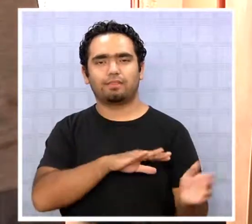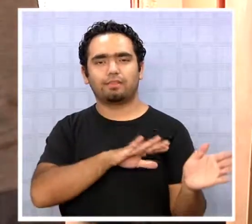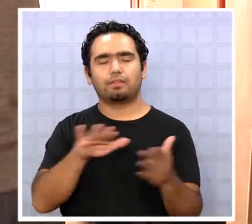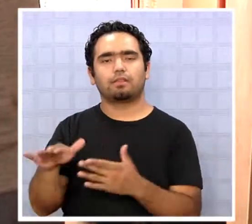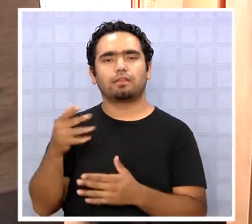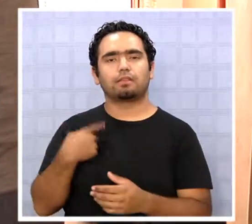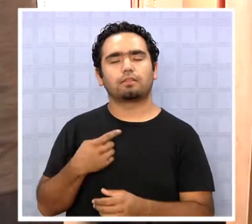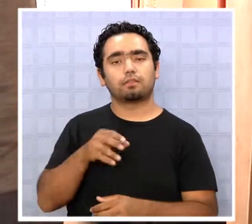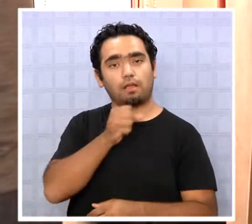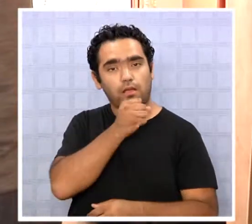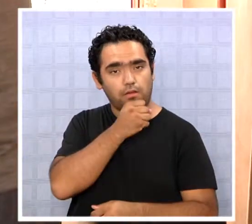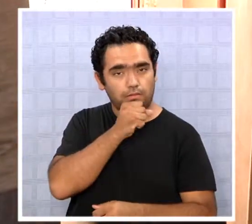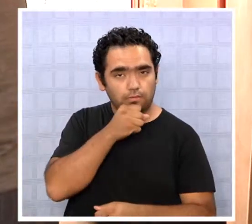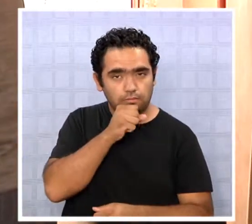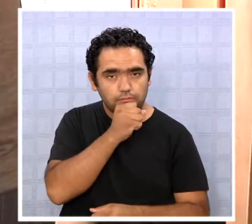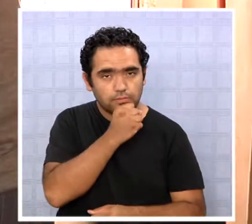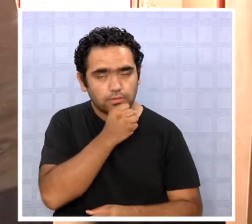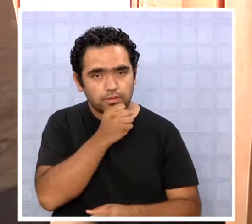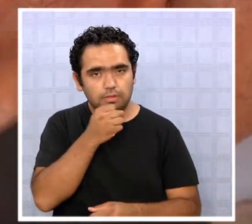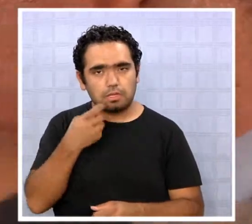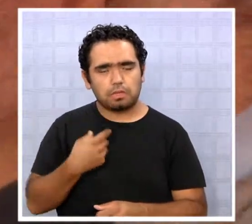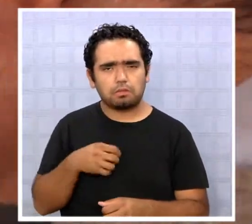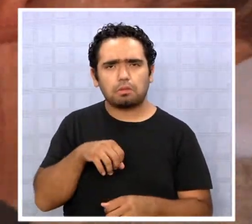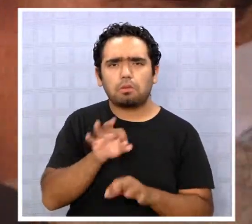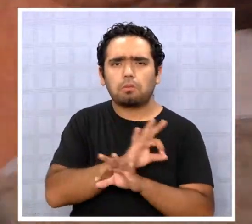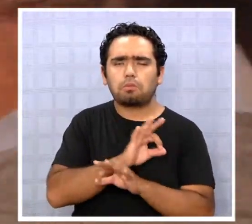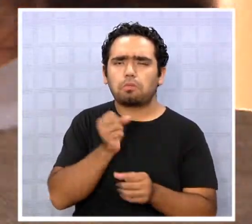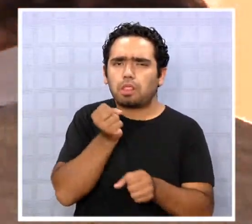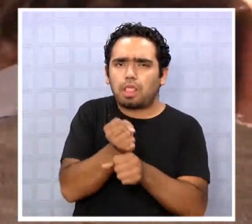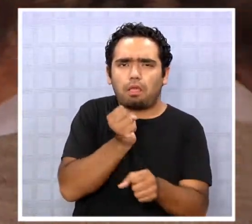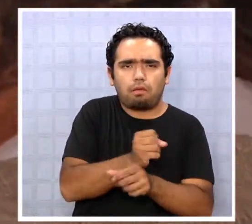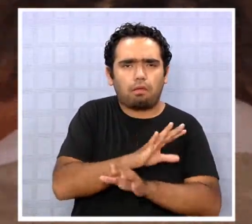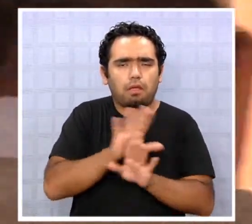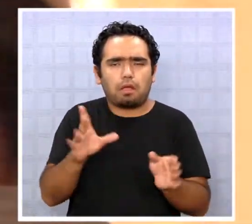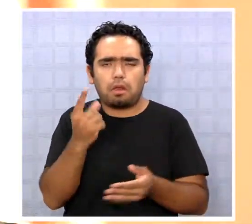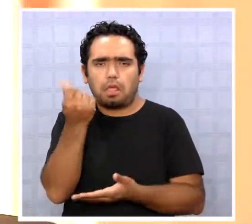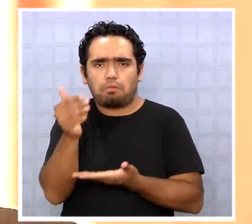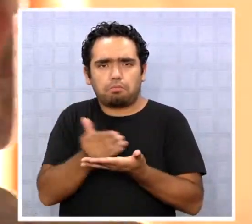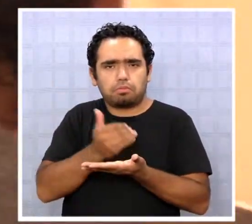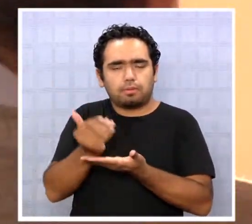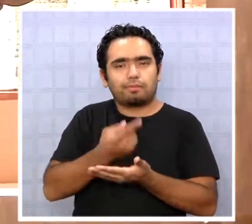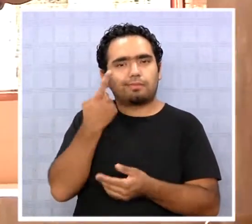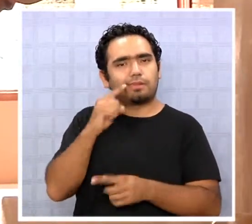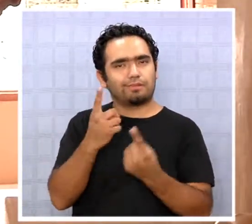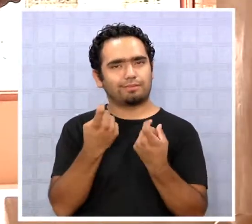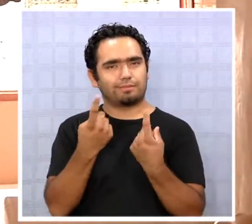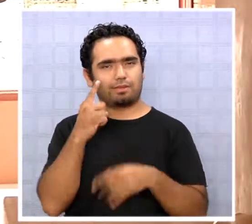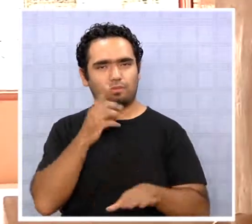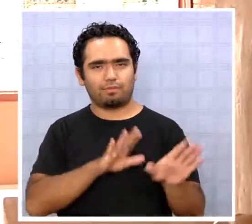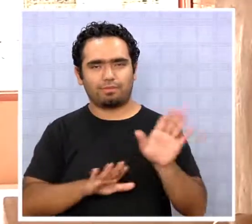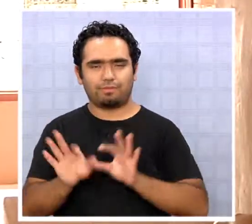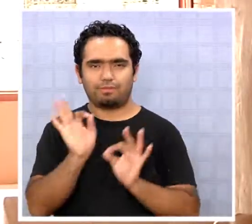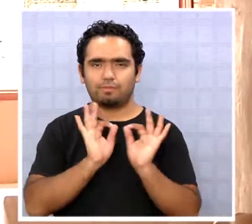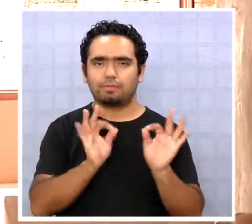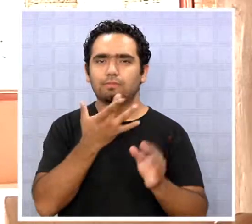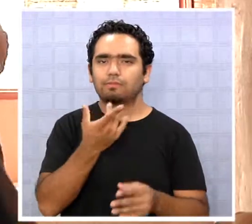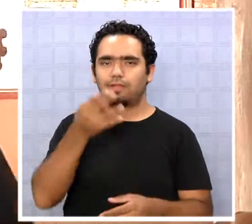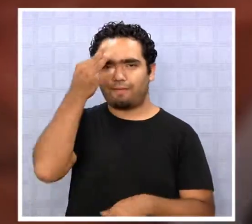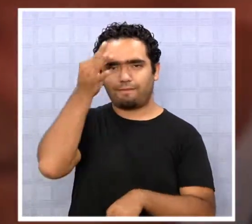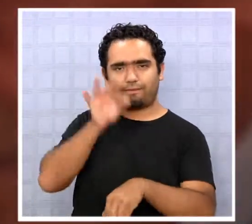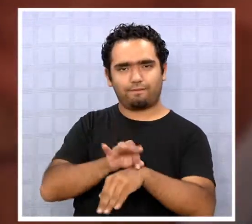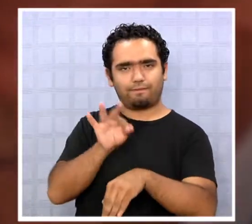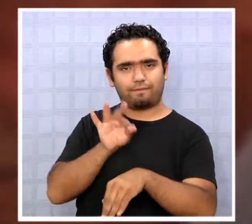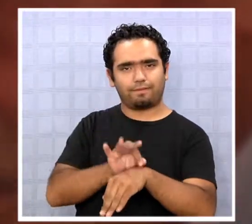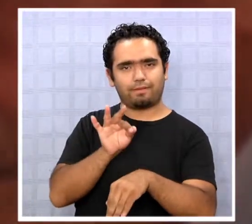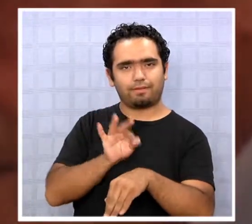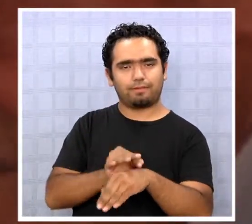dejan de ser productivos, no generan recursos, pero sí requieren de cuidados especiales producto de las enfermedades asociadas a su edad,